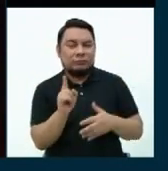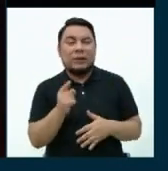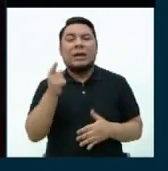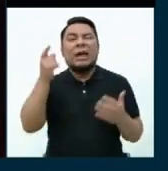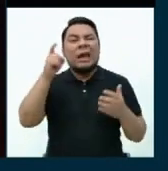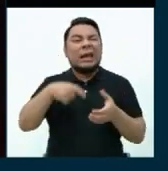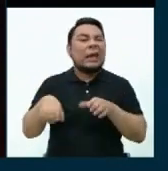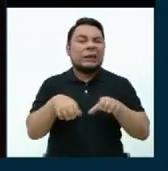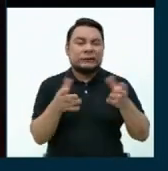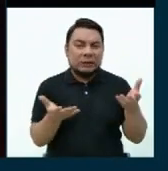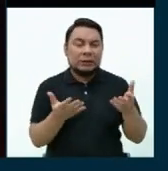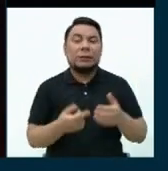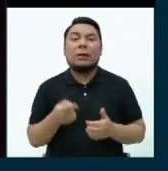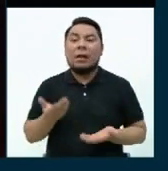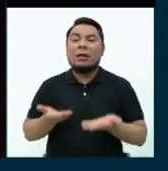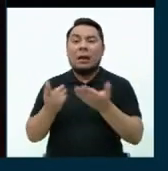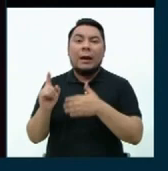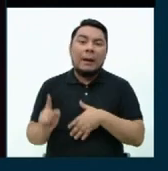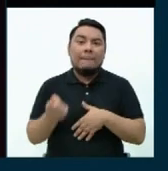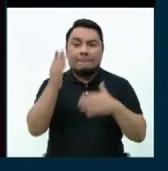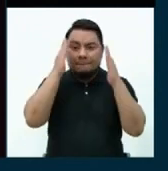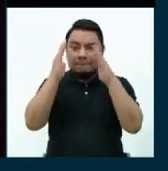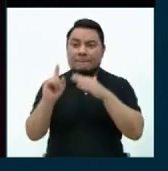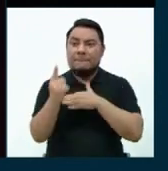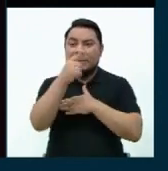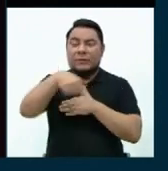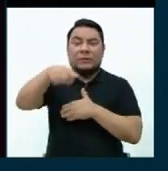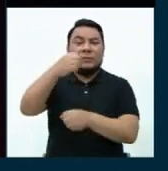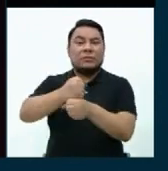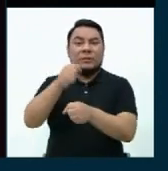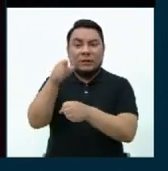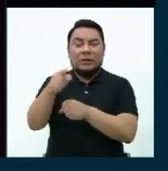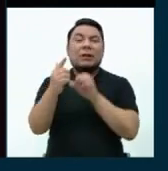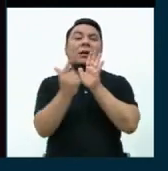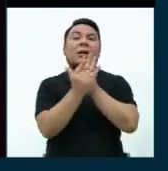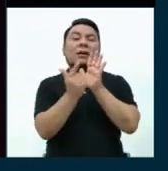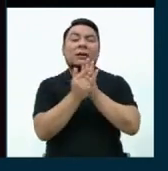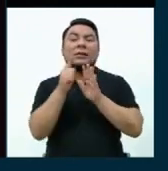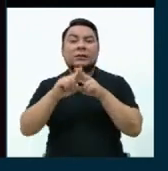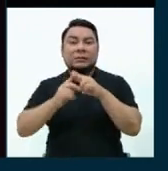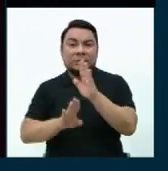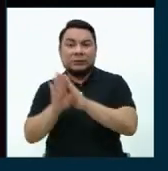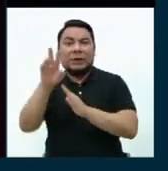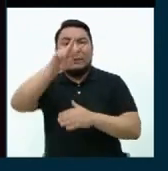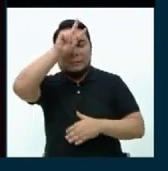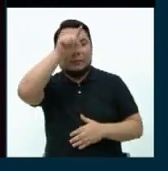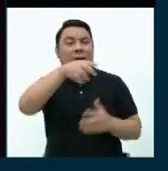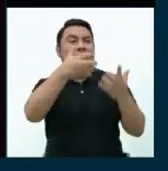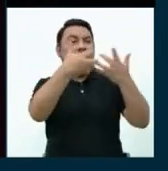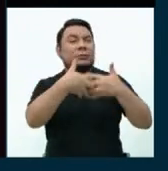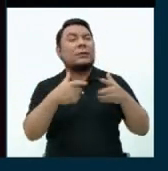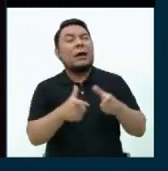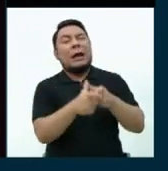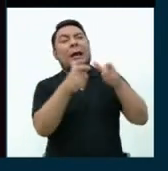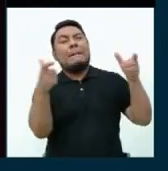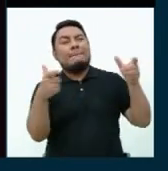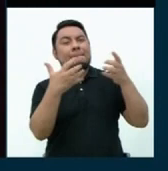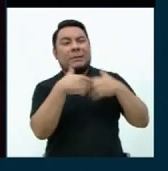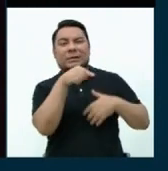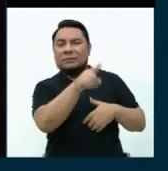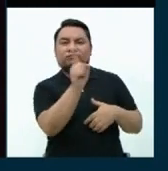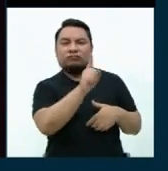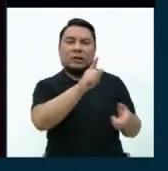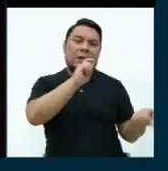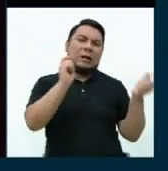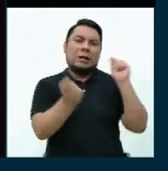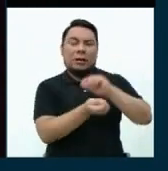que hacer es darle prioridad a ellos y que la ley de reactiva Perú ya no sea para las grandes y gigantes empresas, sino